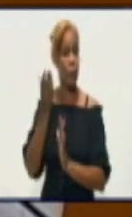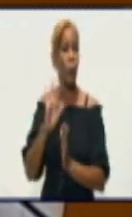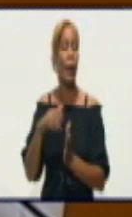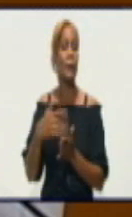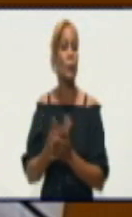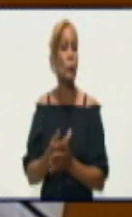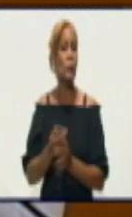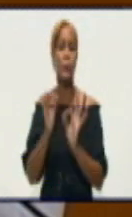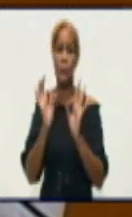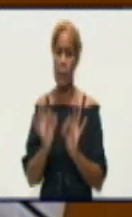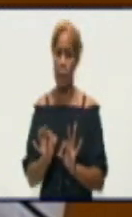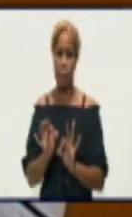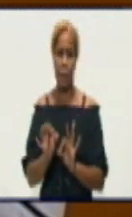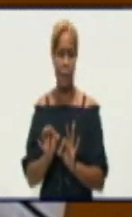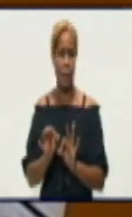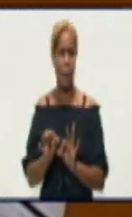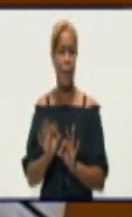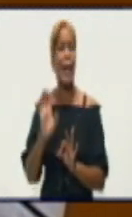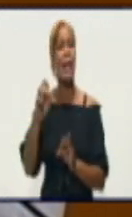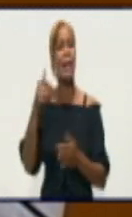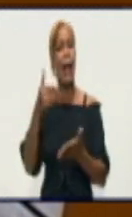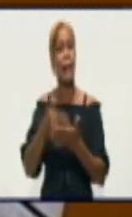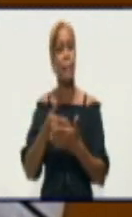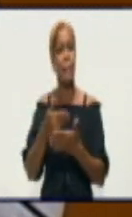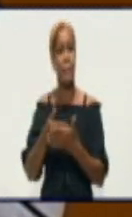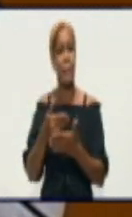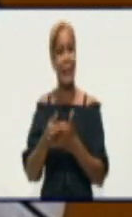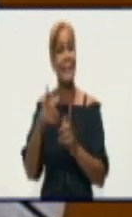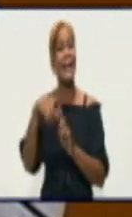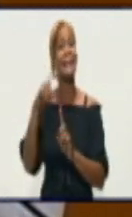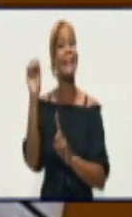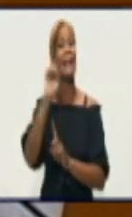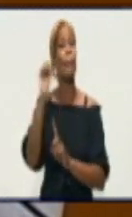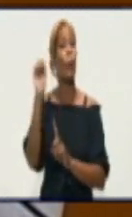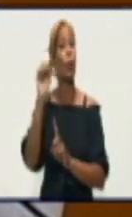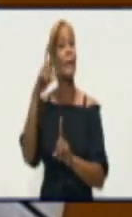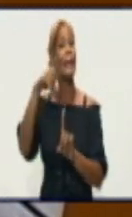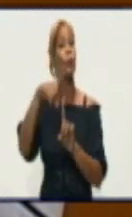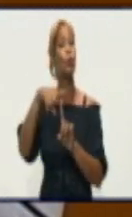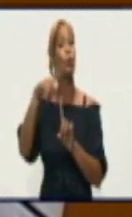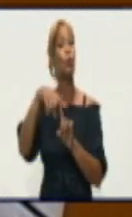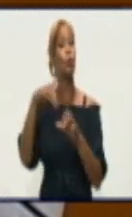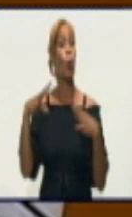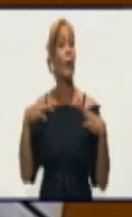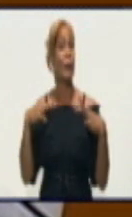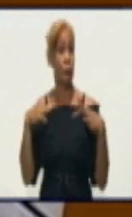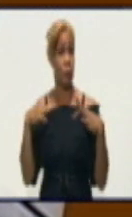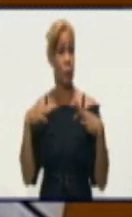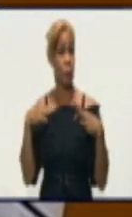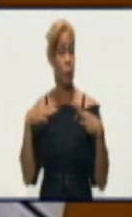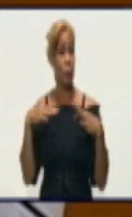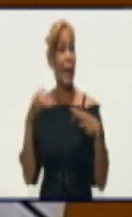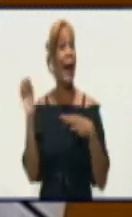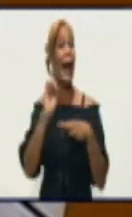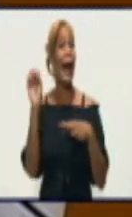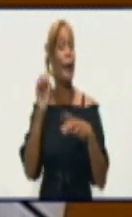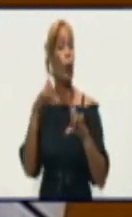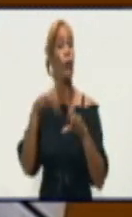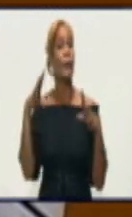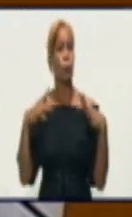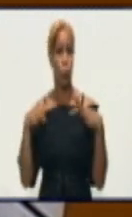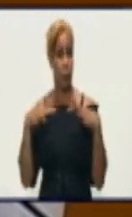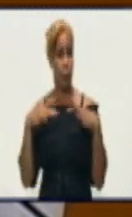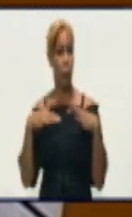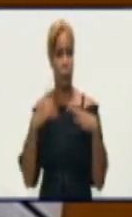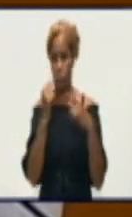Inciden principalmente la empresa de transporte turístico, los carros de renta, con seis hechos, la